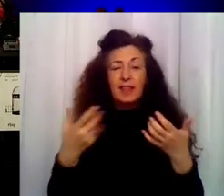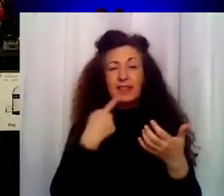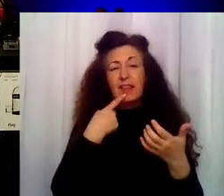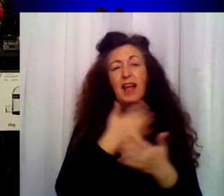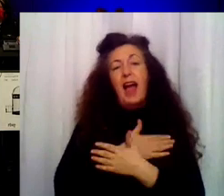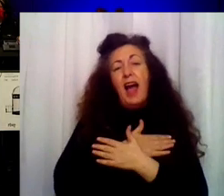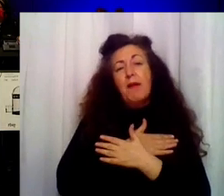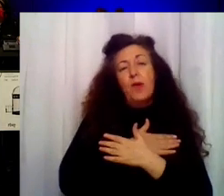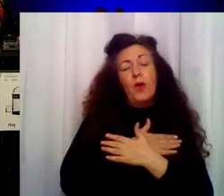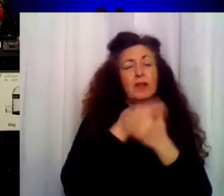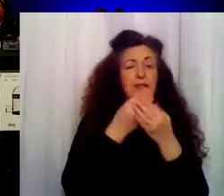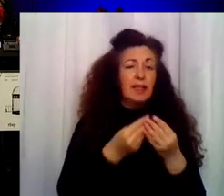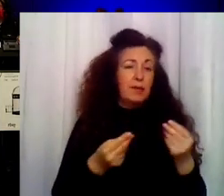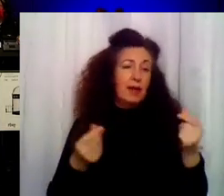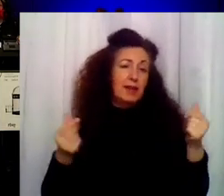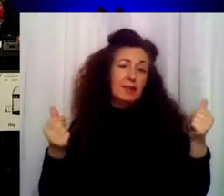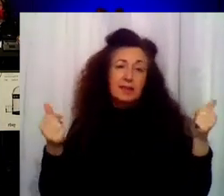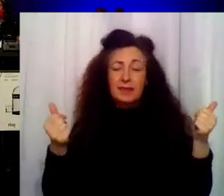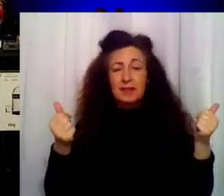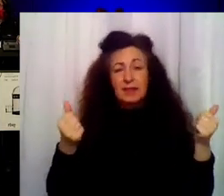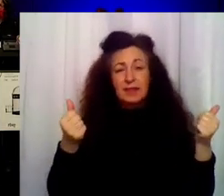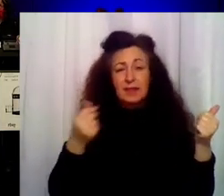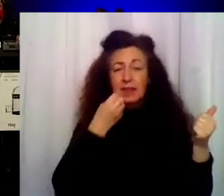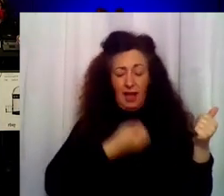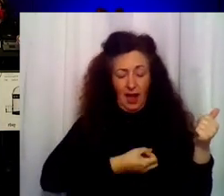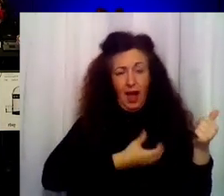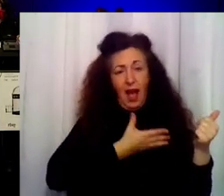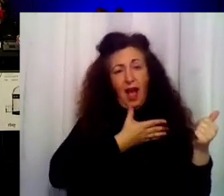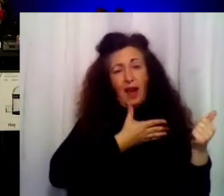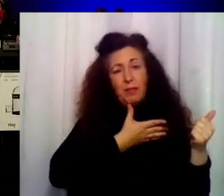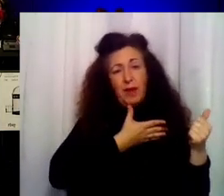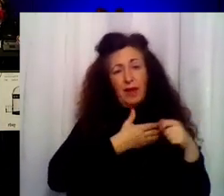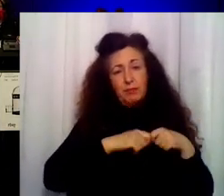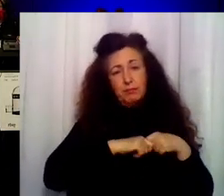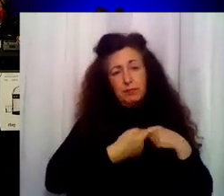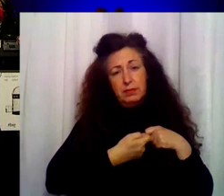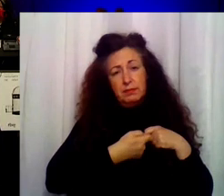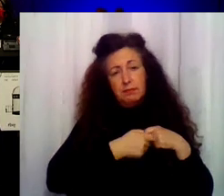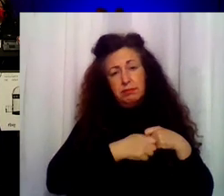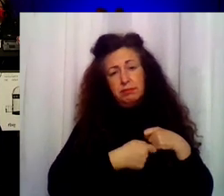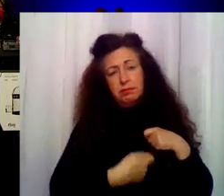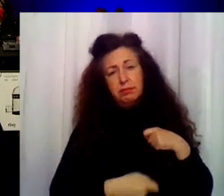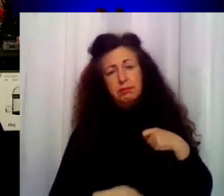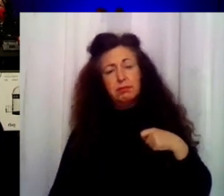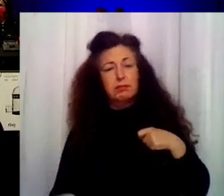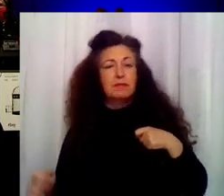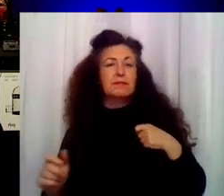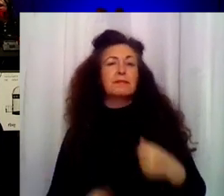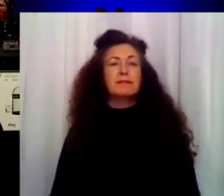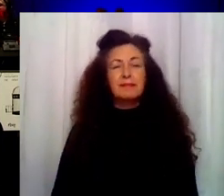Es un pedazo del alma que se arrapa sin piedad.